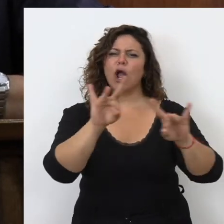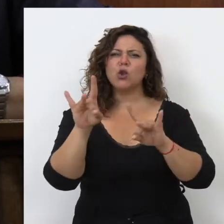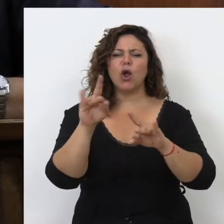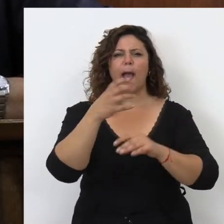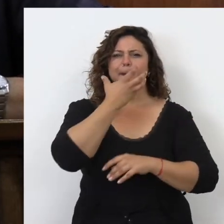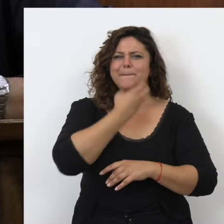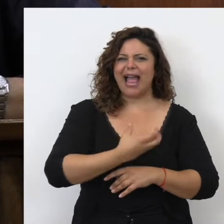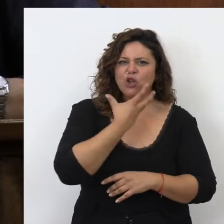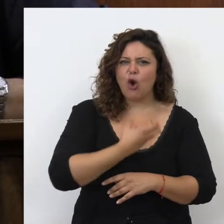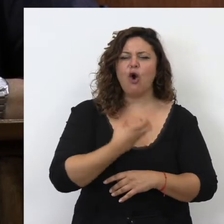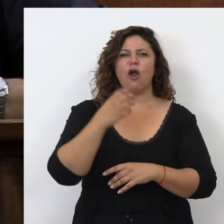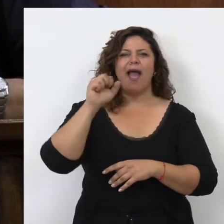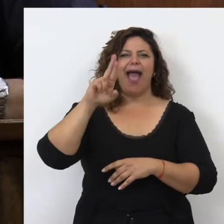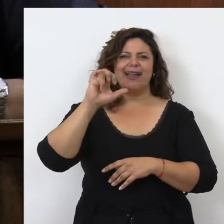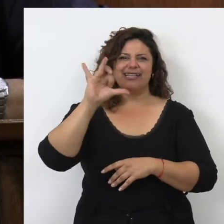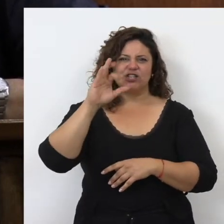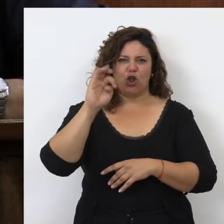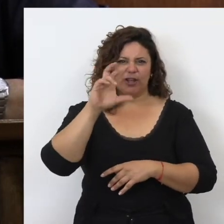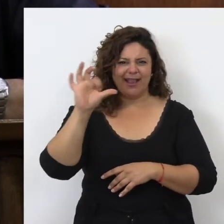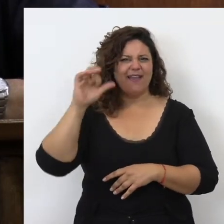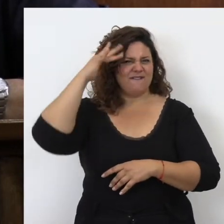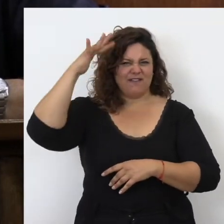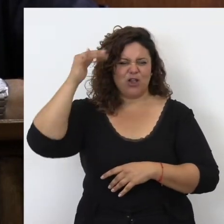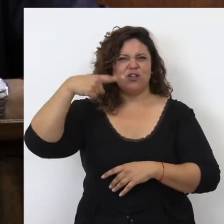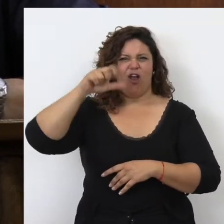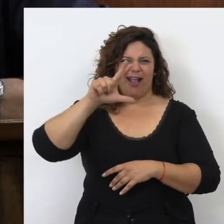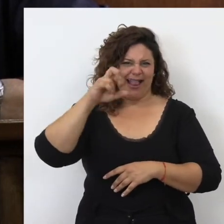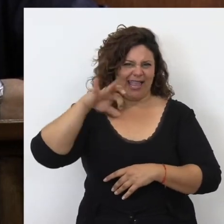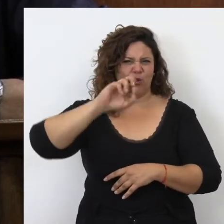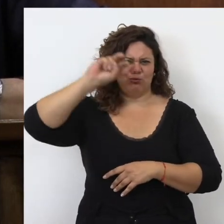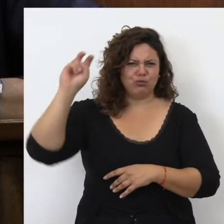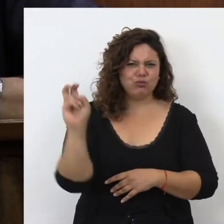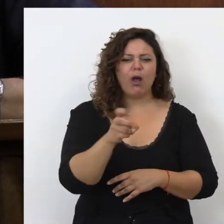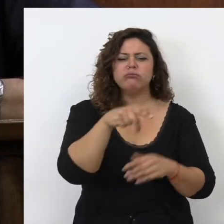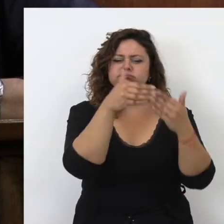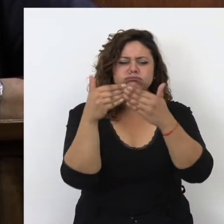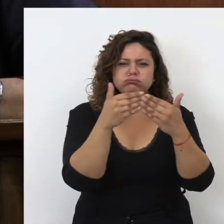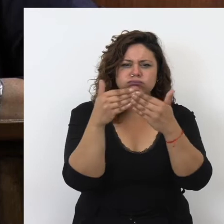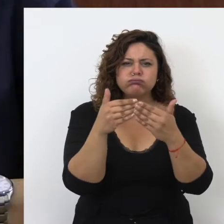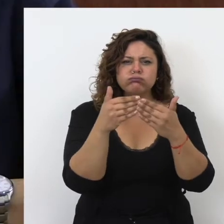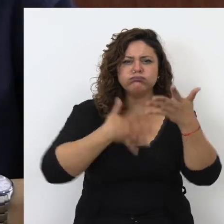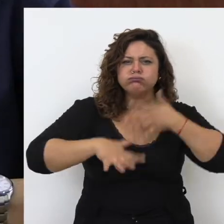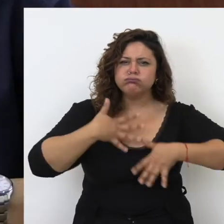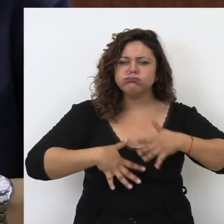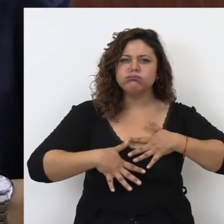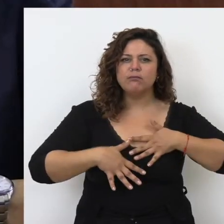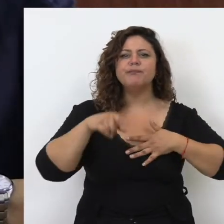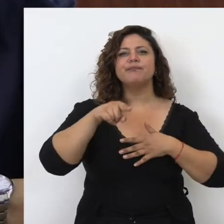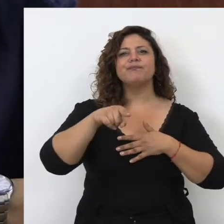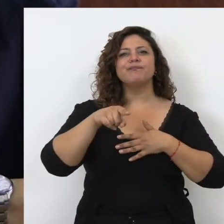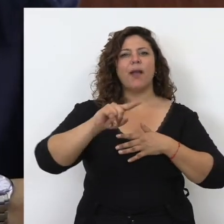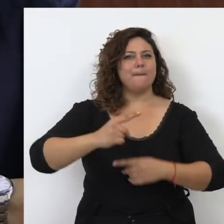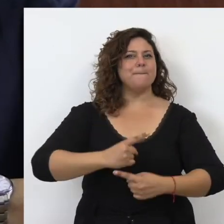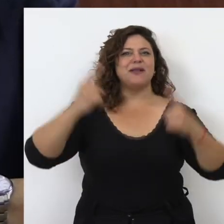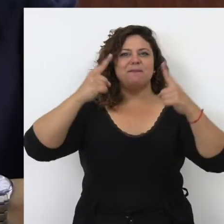las obras de Platón, Aristóteles, Euclides, Ptolomeo y Galeno, entre otros. Es considerado como el